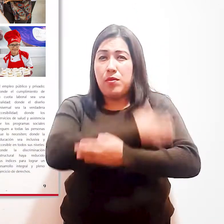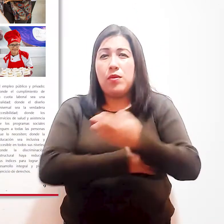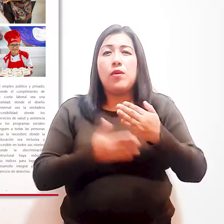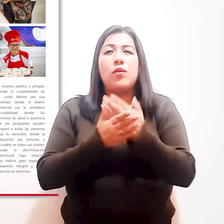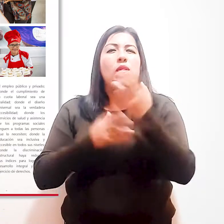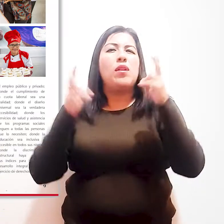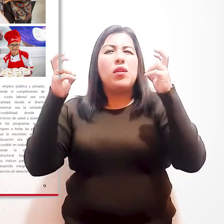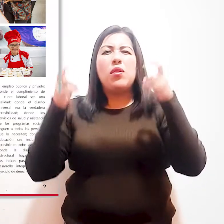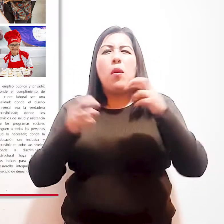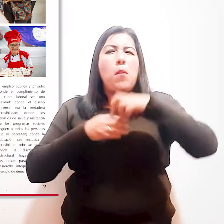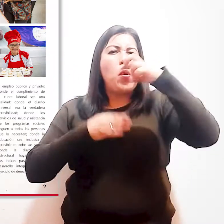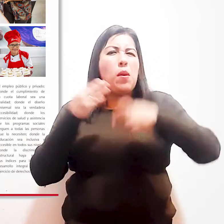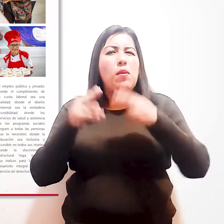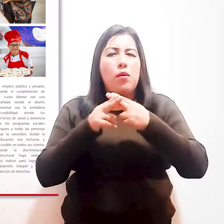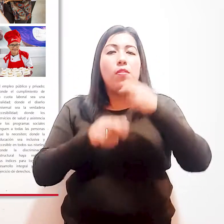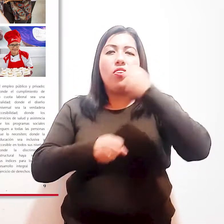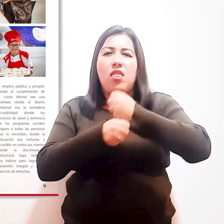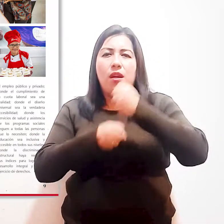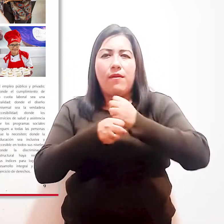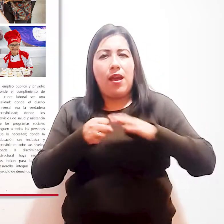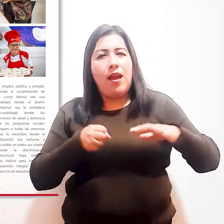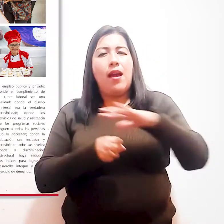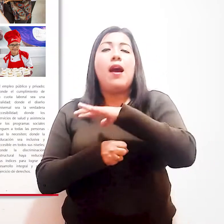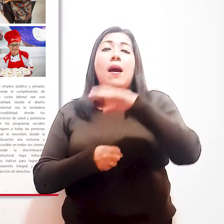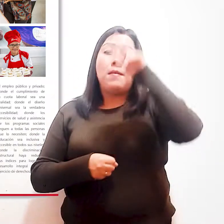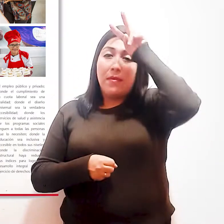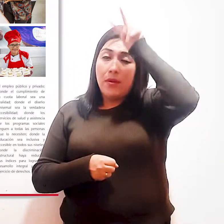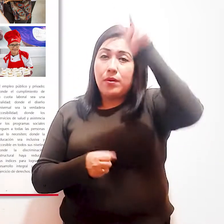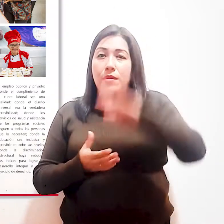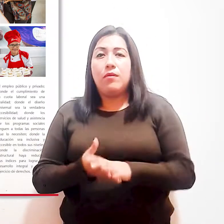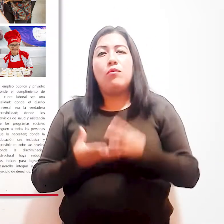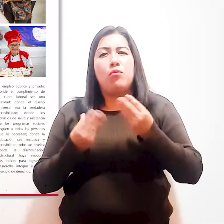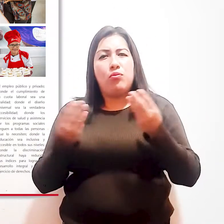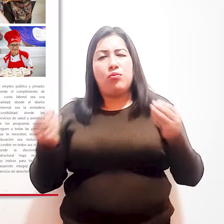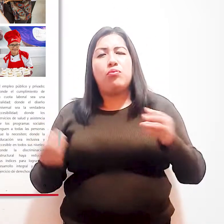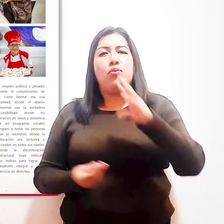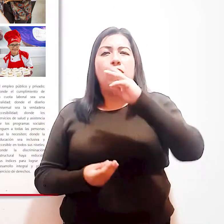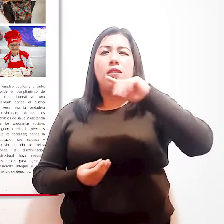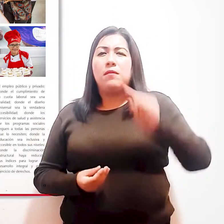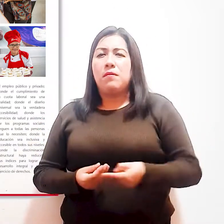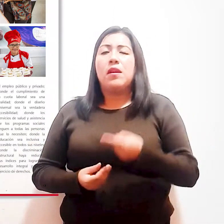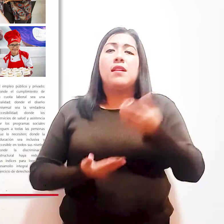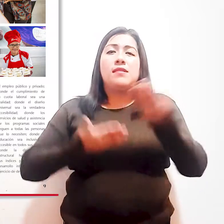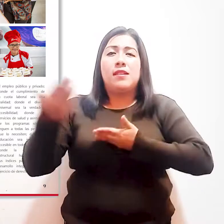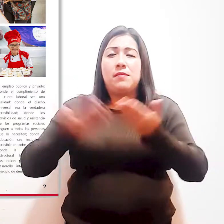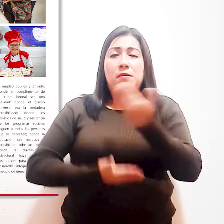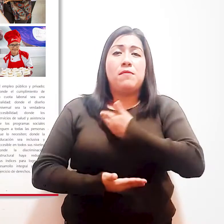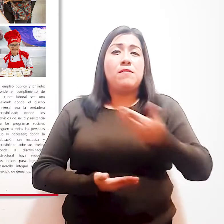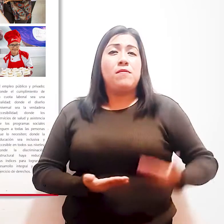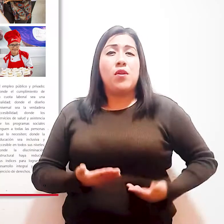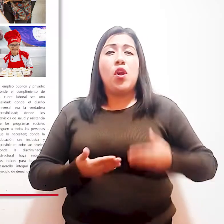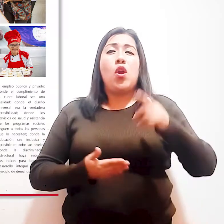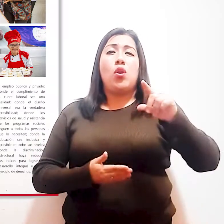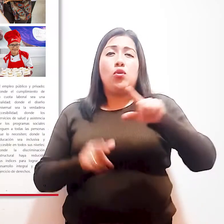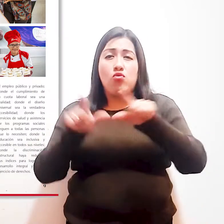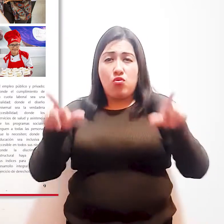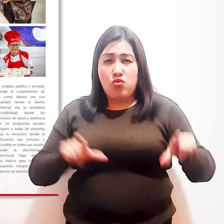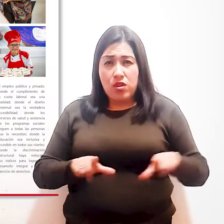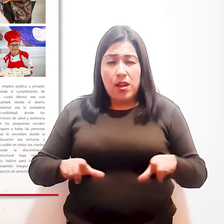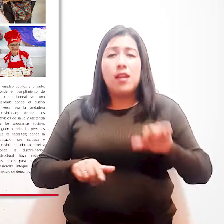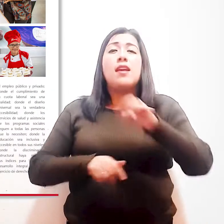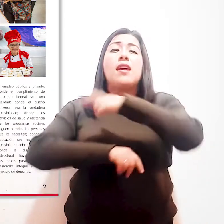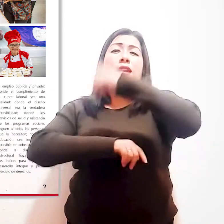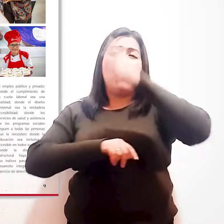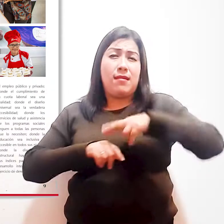del programa Trabaja Perú. Más de 2.600 servidores públicos de gobiernos regionales y locales han sido